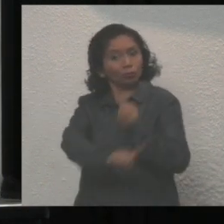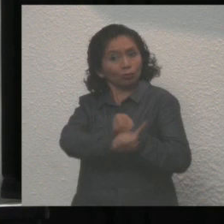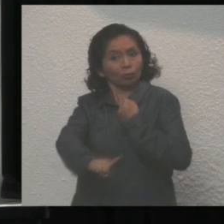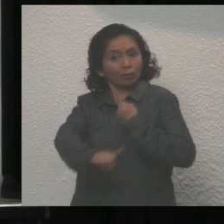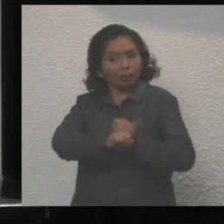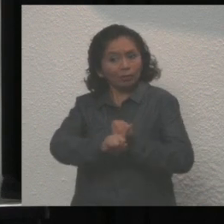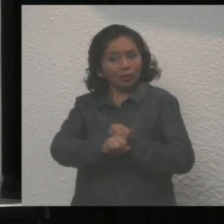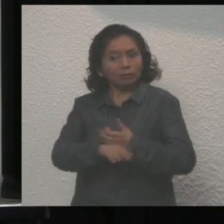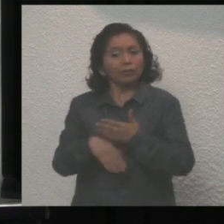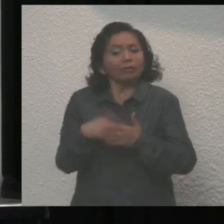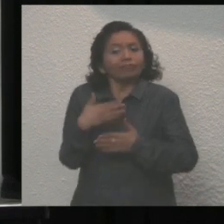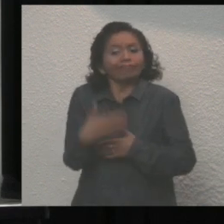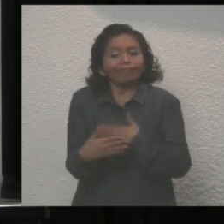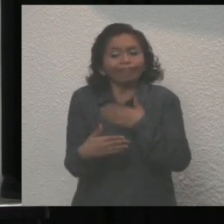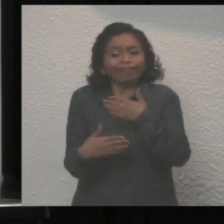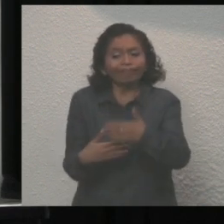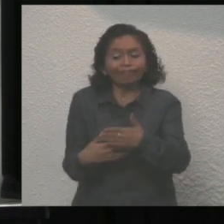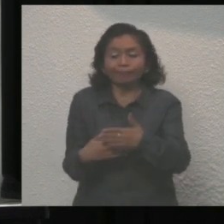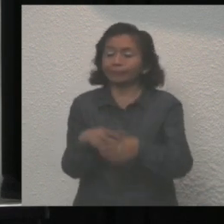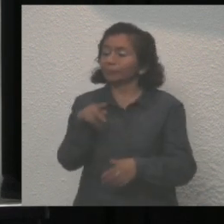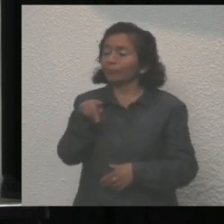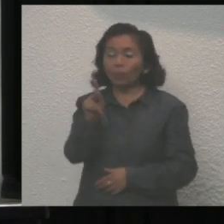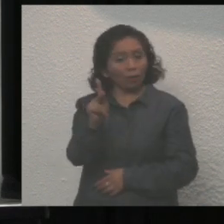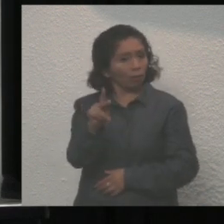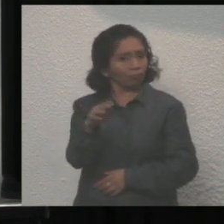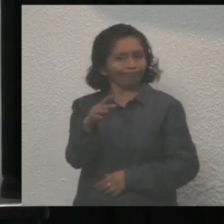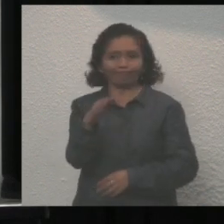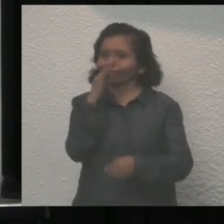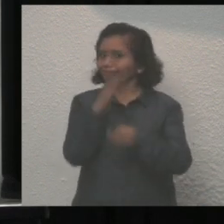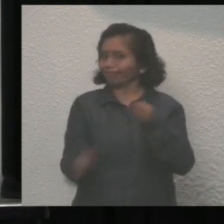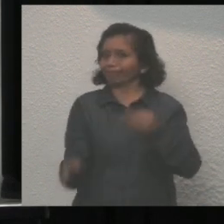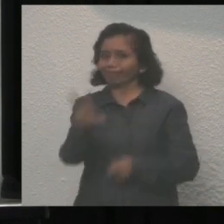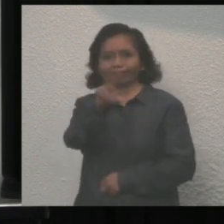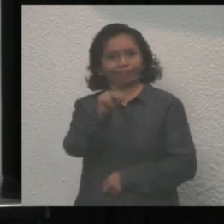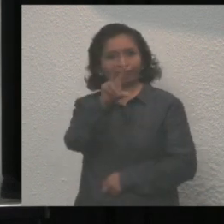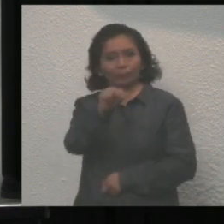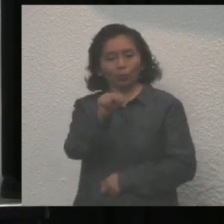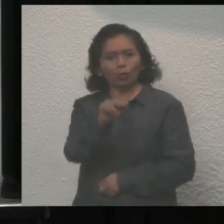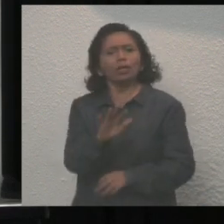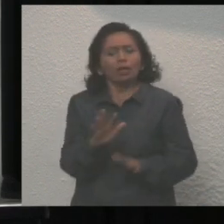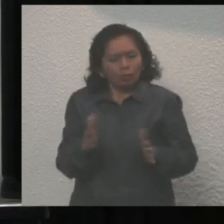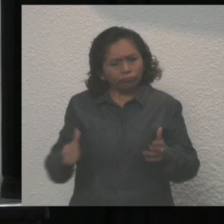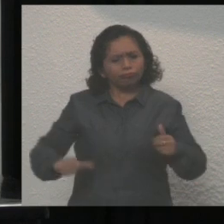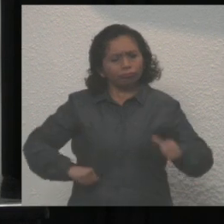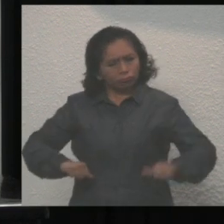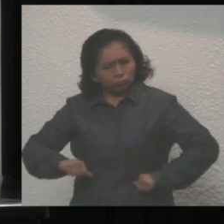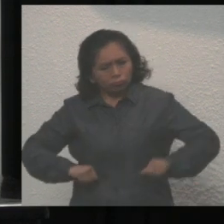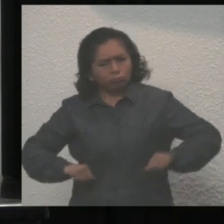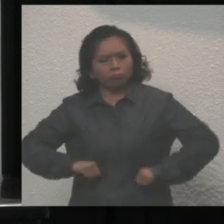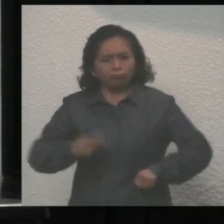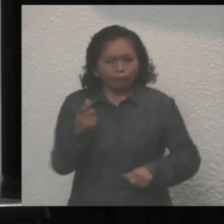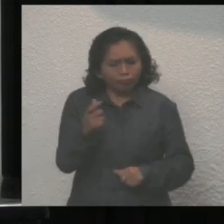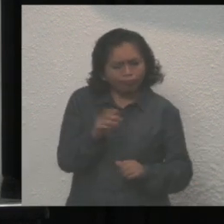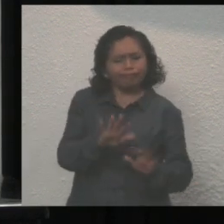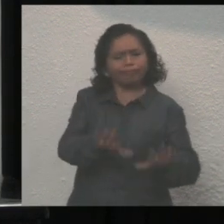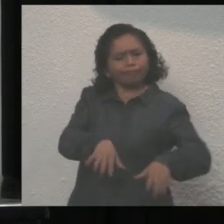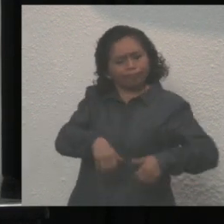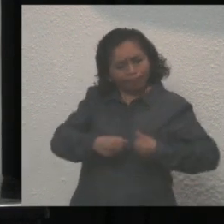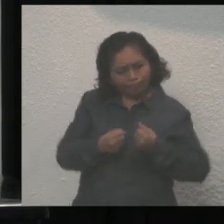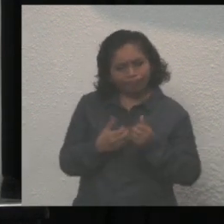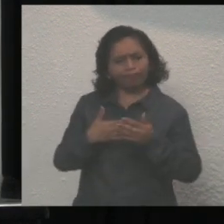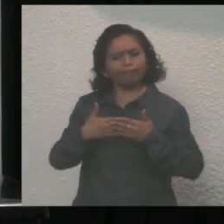pasando, aún no ha terminado. Y a pesar de que la recuperación económica va viento en popa,